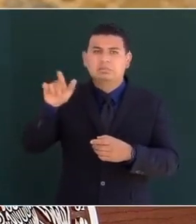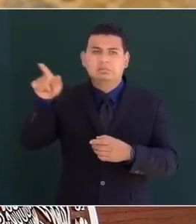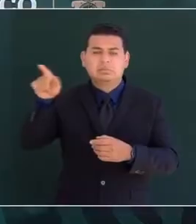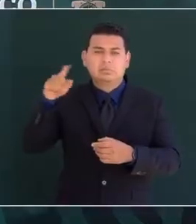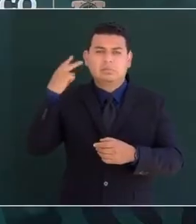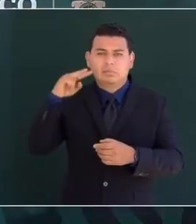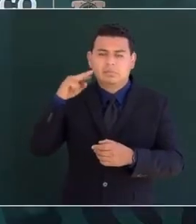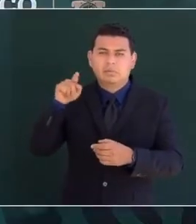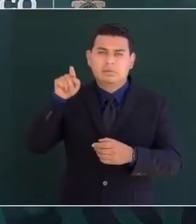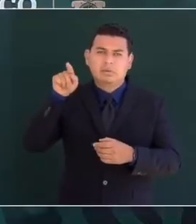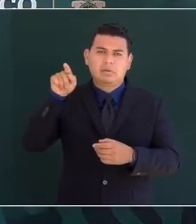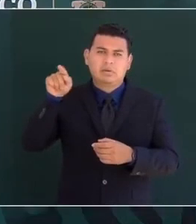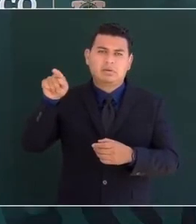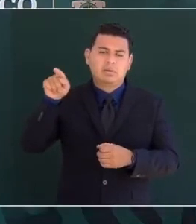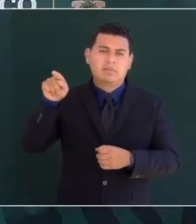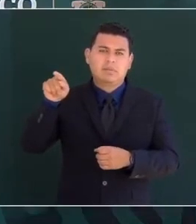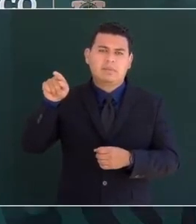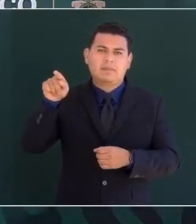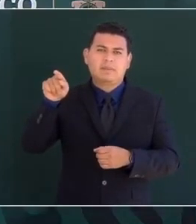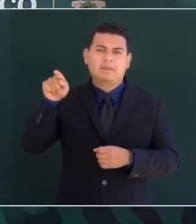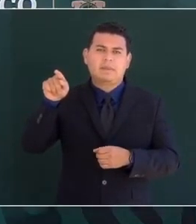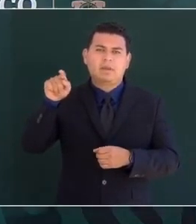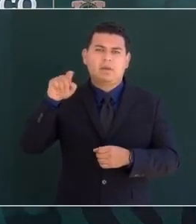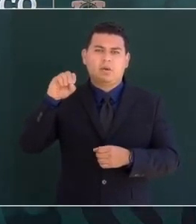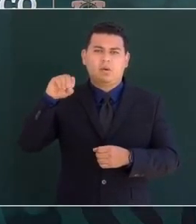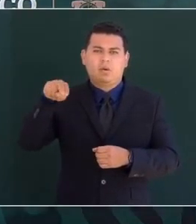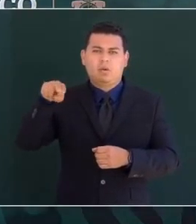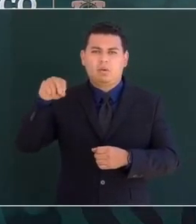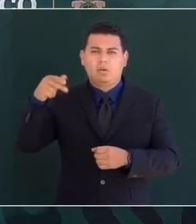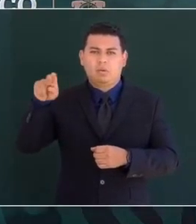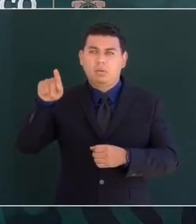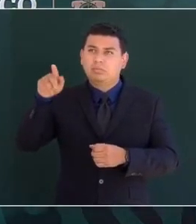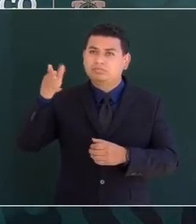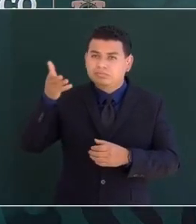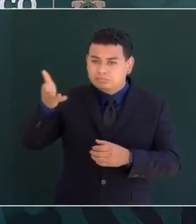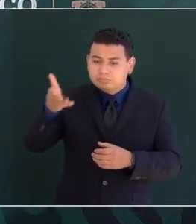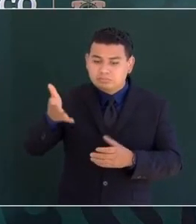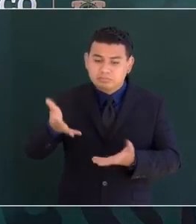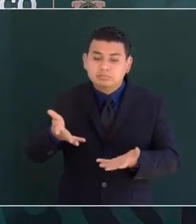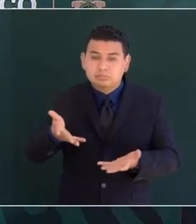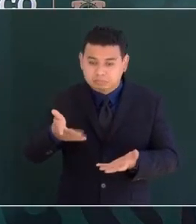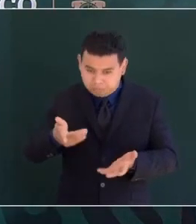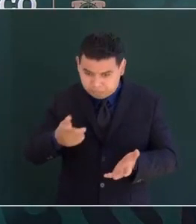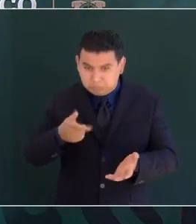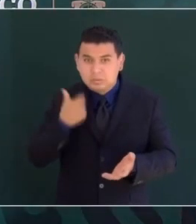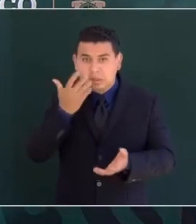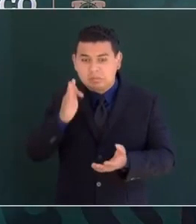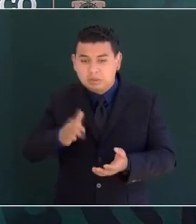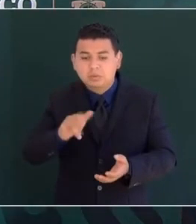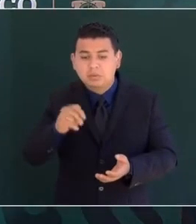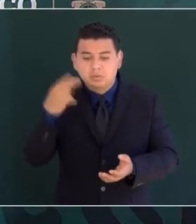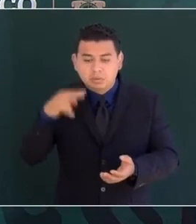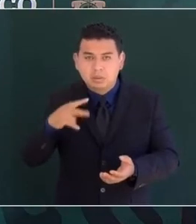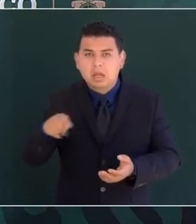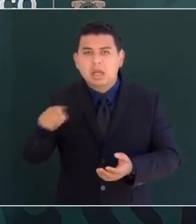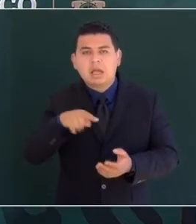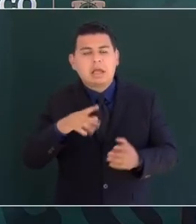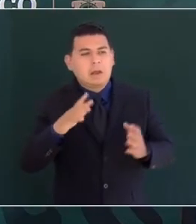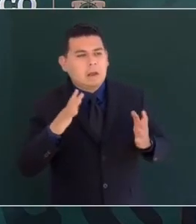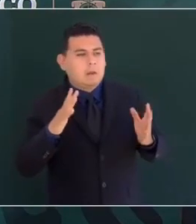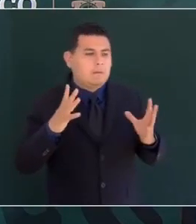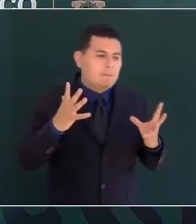virrey Juan de Odonojú quien no tuvo más remedio que aceptar la consumación